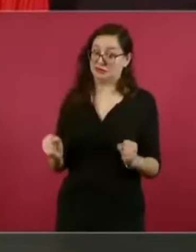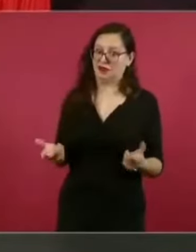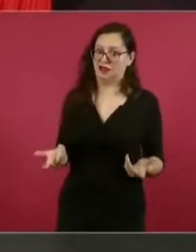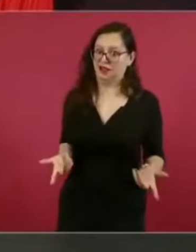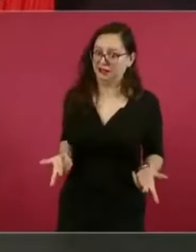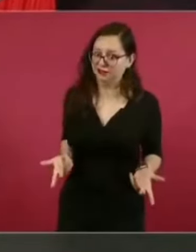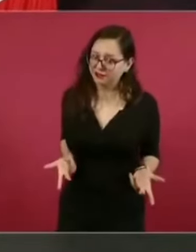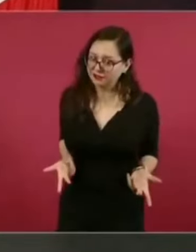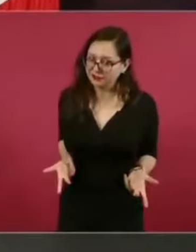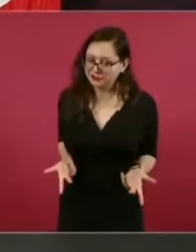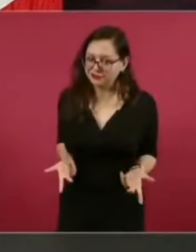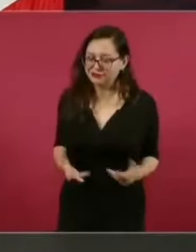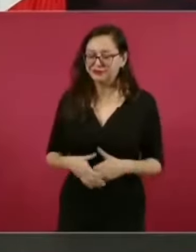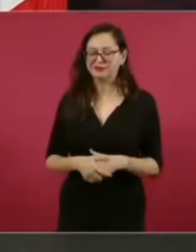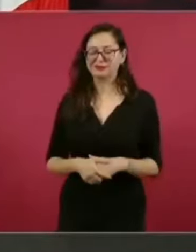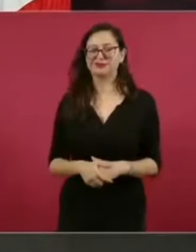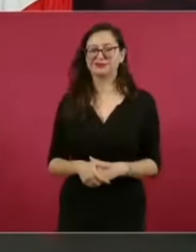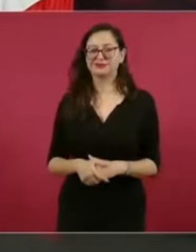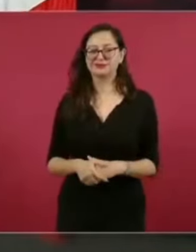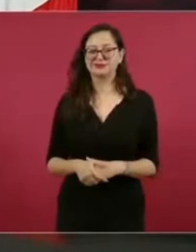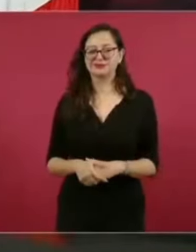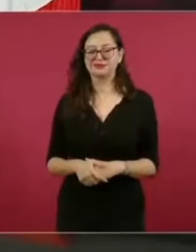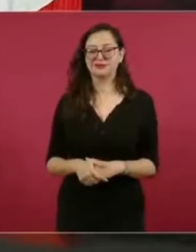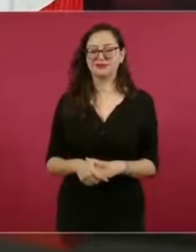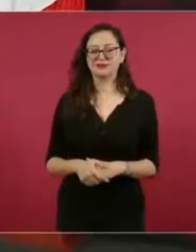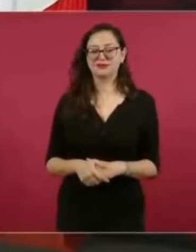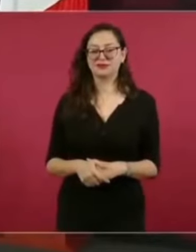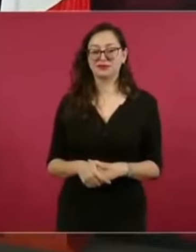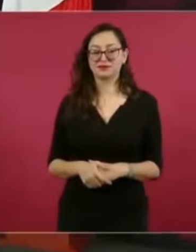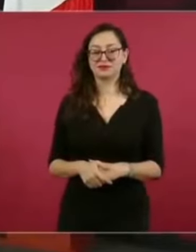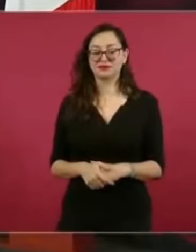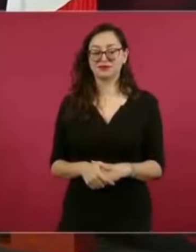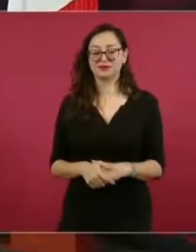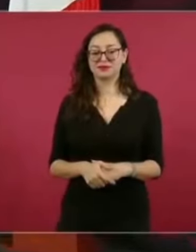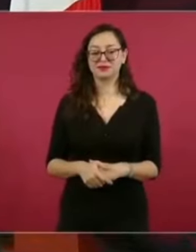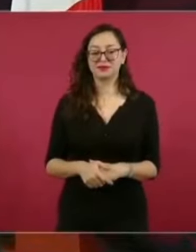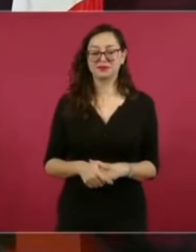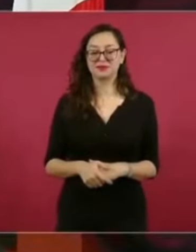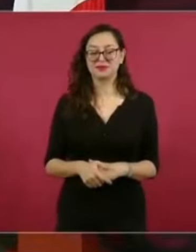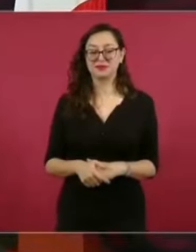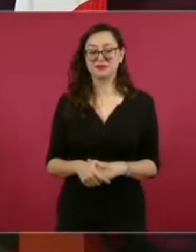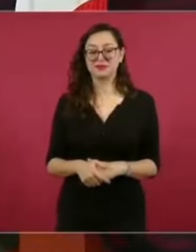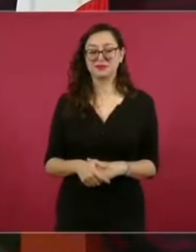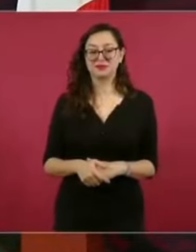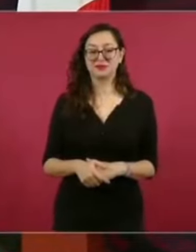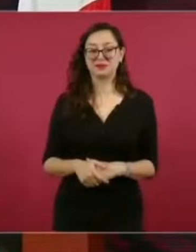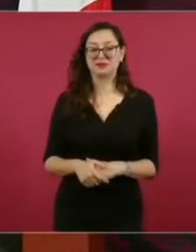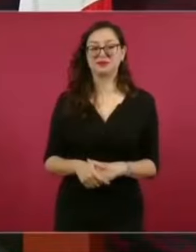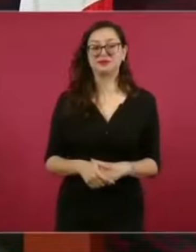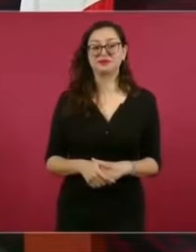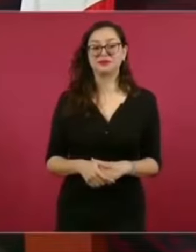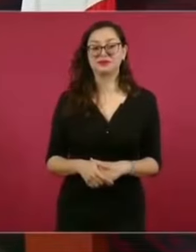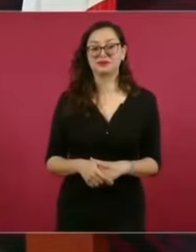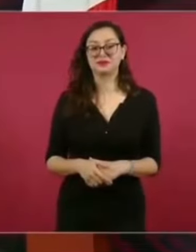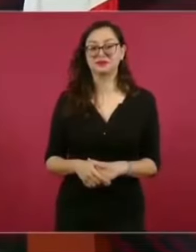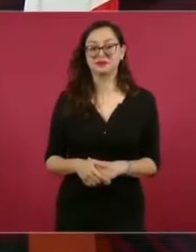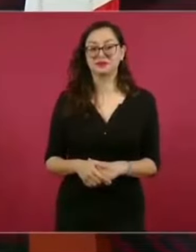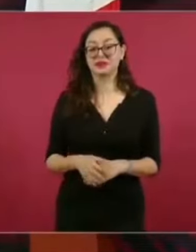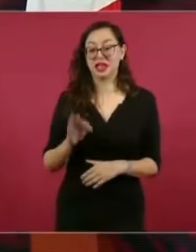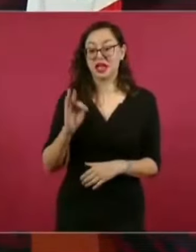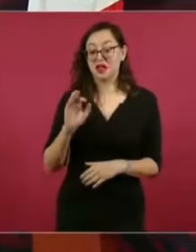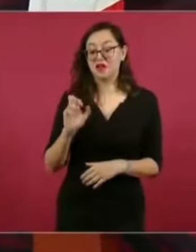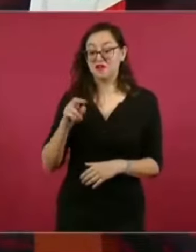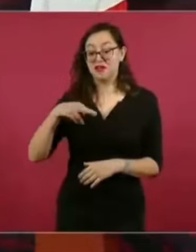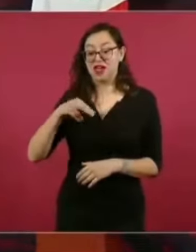según Fernando del Paso, no pudo